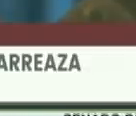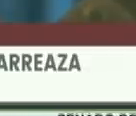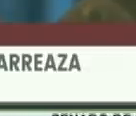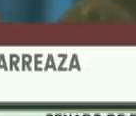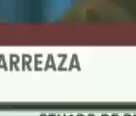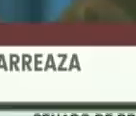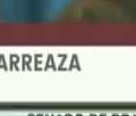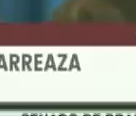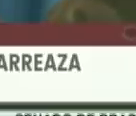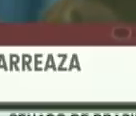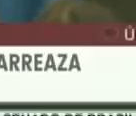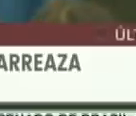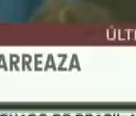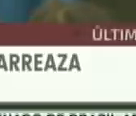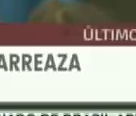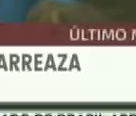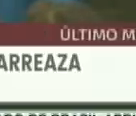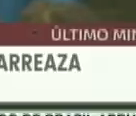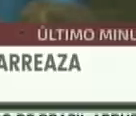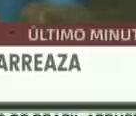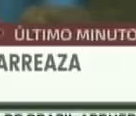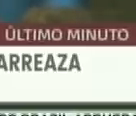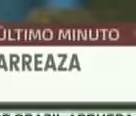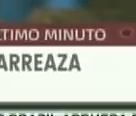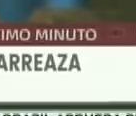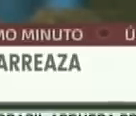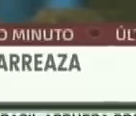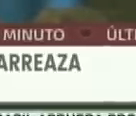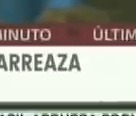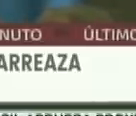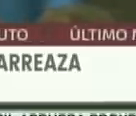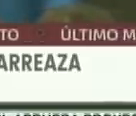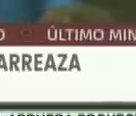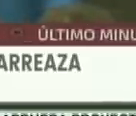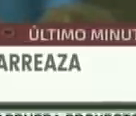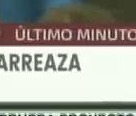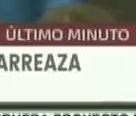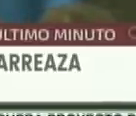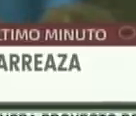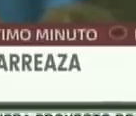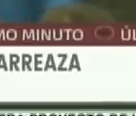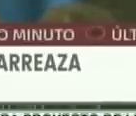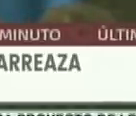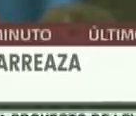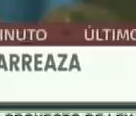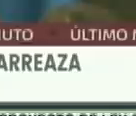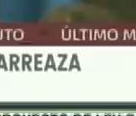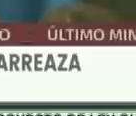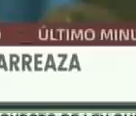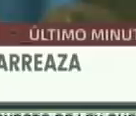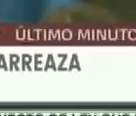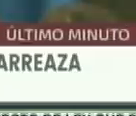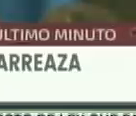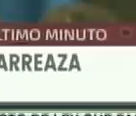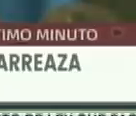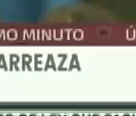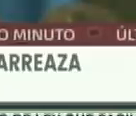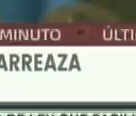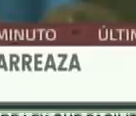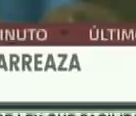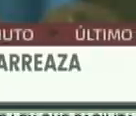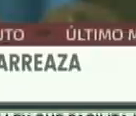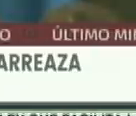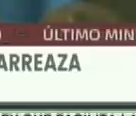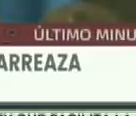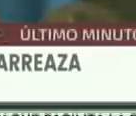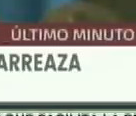en materia de salud y en muchas áreas fundamentales para Venezuela, fundamentales para Rusia